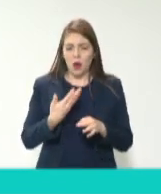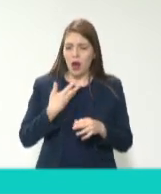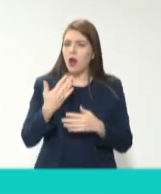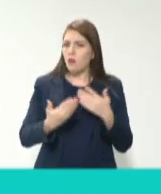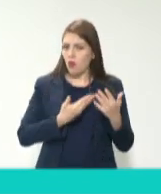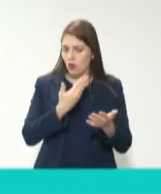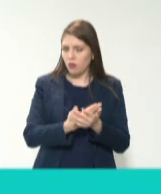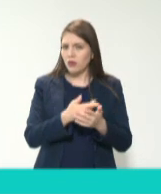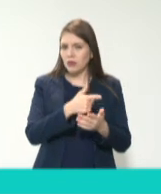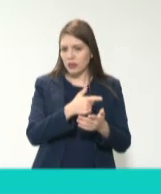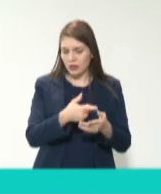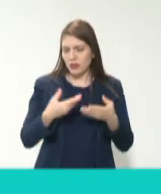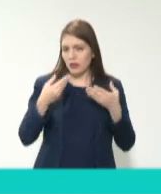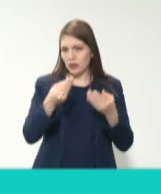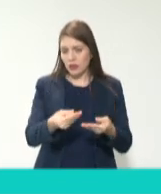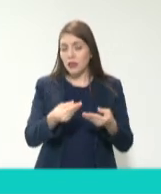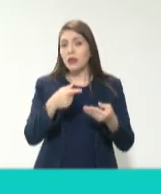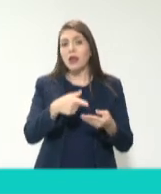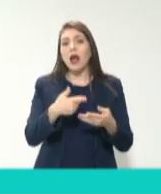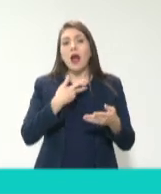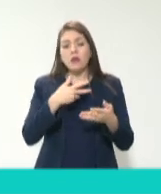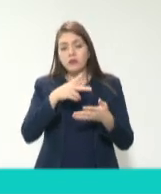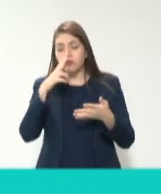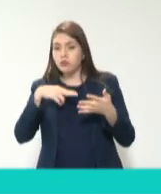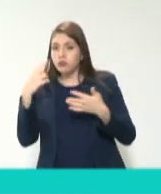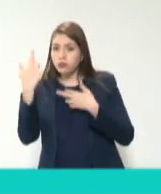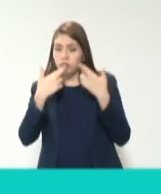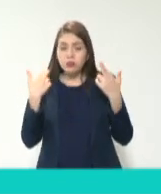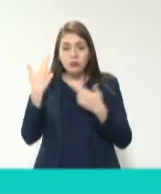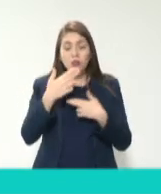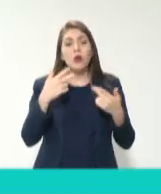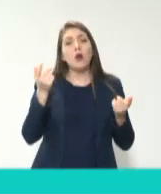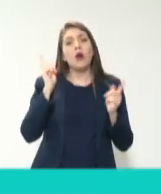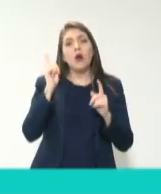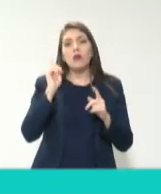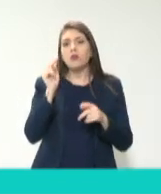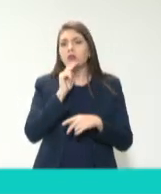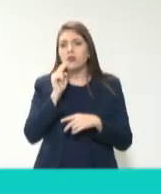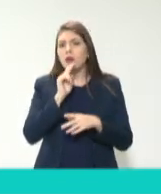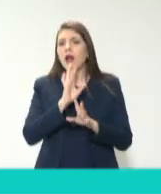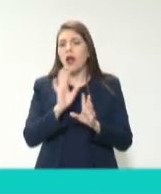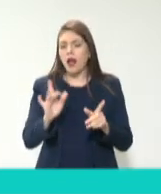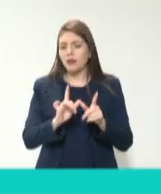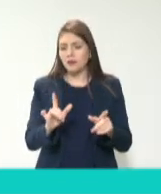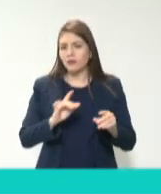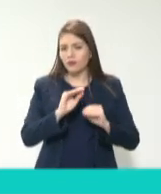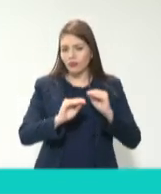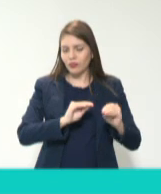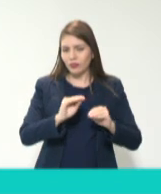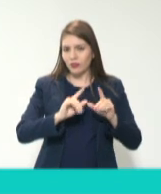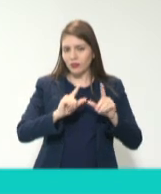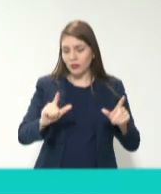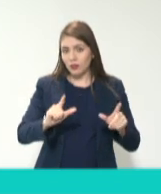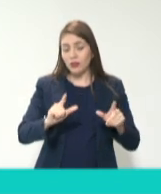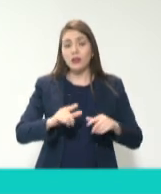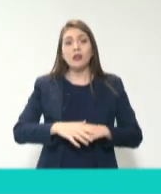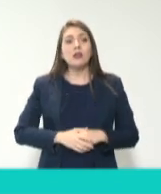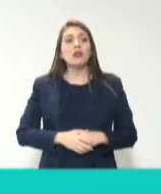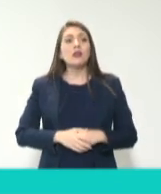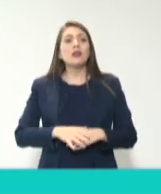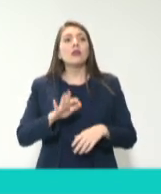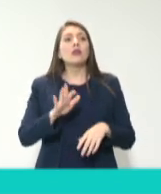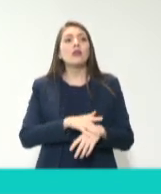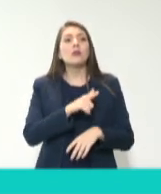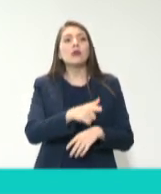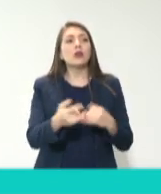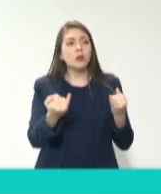al Comité Coordinador, se está engrosando, esperemos que muy pronto tengamos ya la política, porque esa tendrá también que bajar hacia